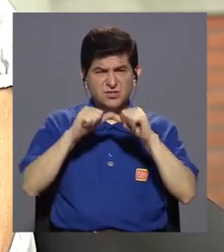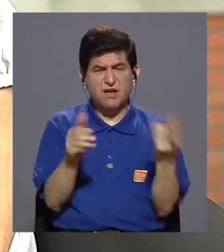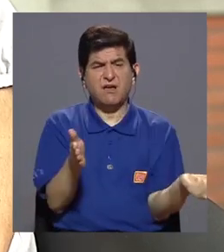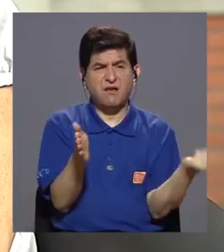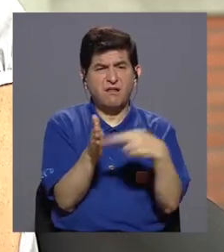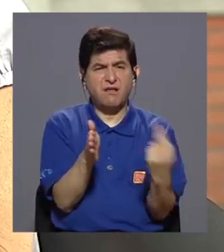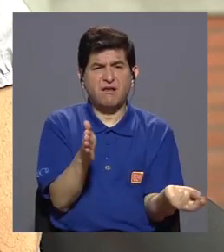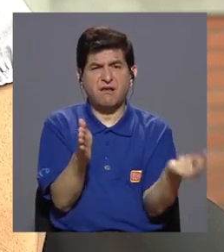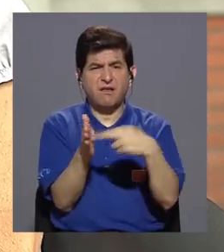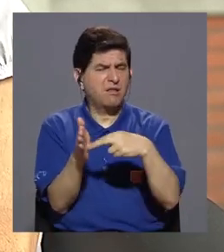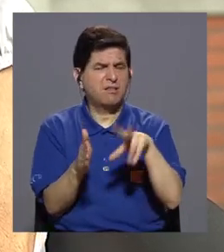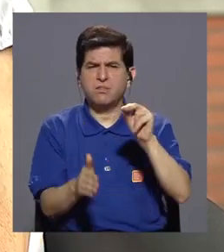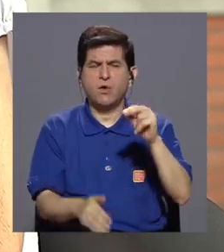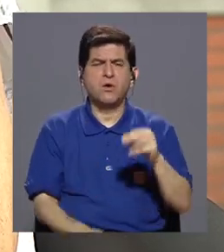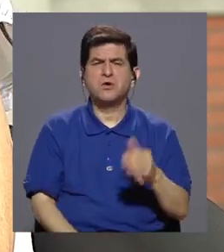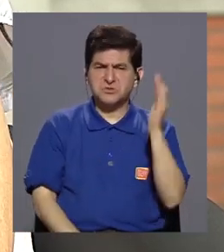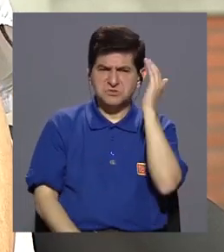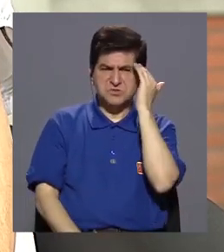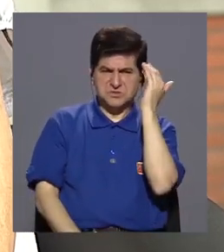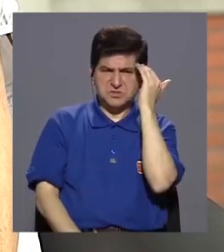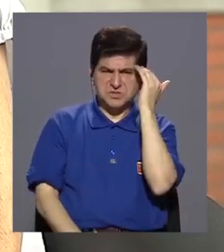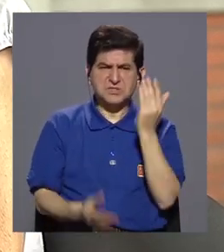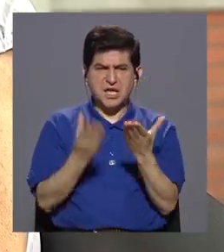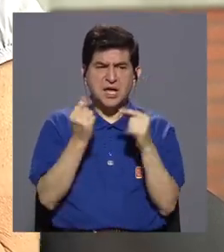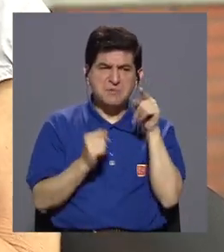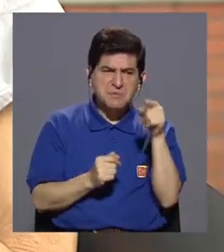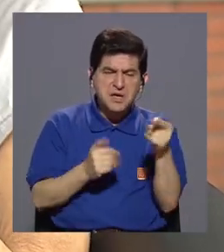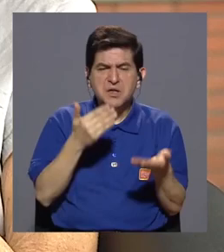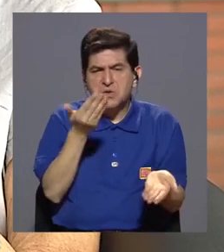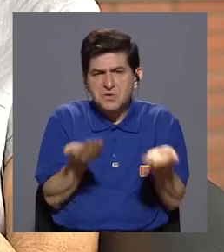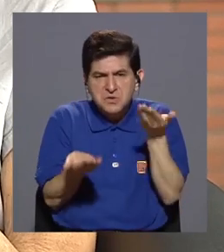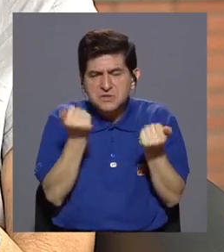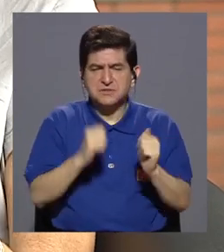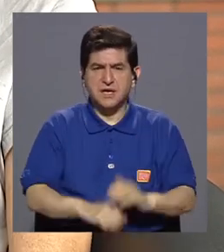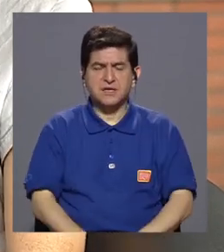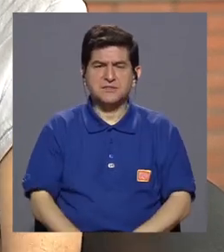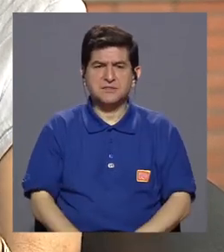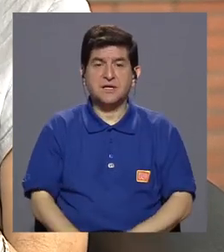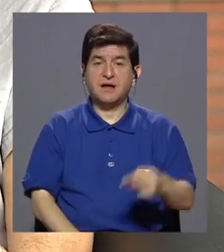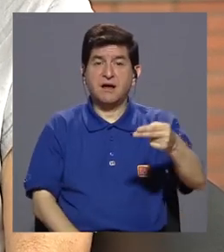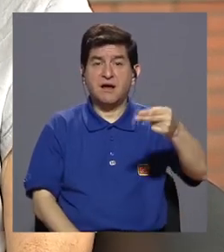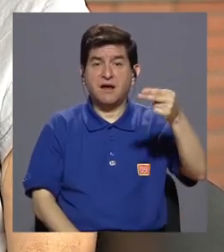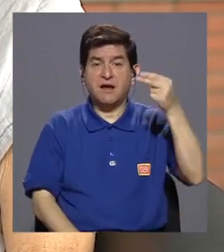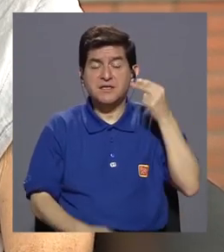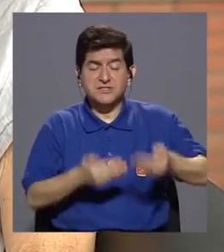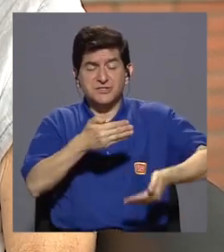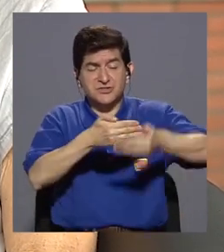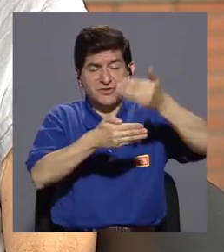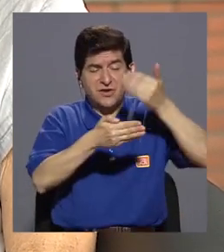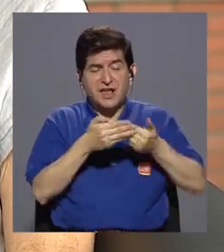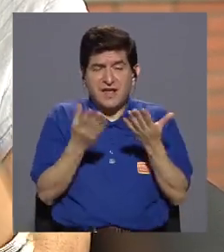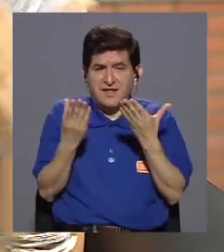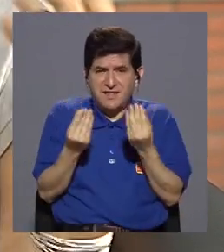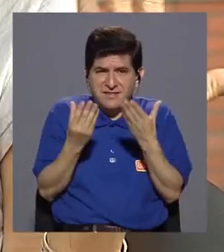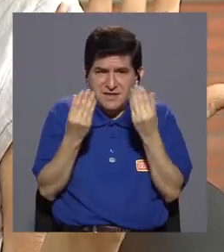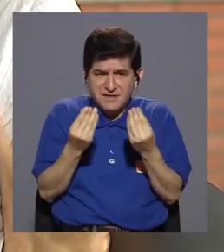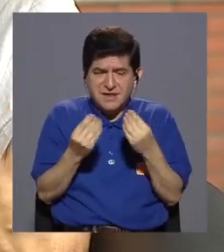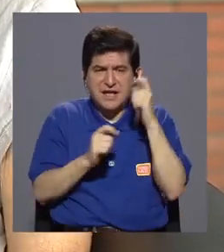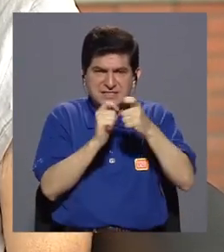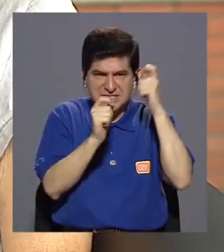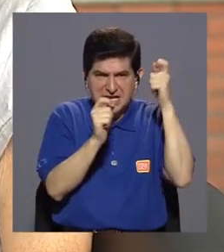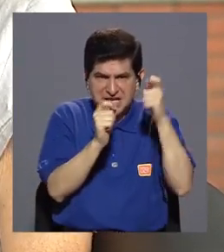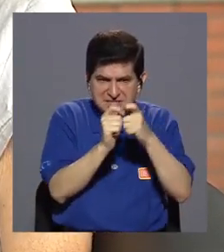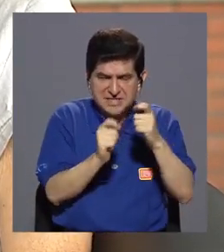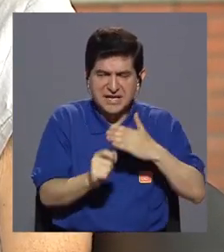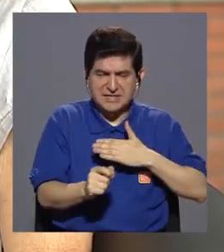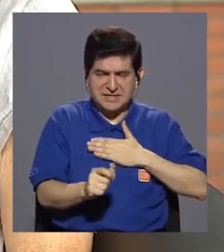repitiendo, ok, conozco que me da miedo tal cosa. Conozco que la historia que está detrás de ese miedo es esta